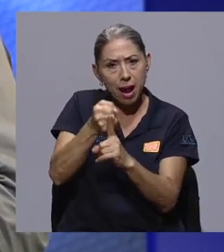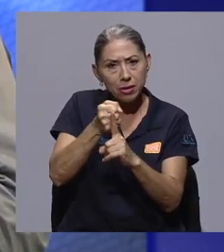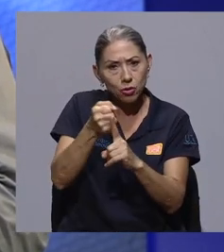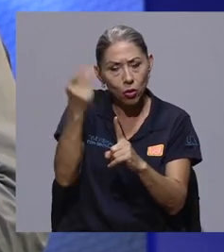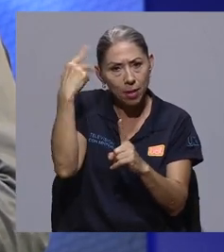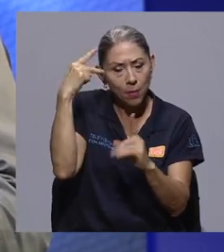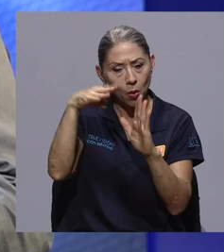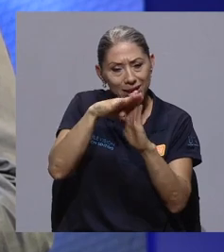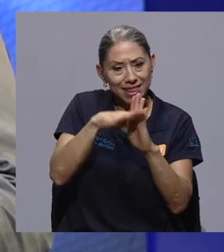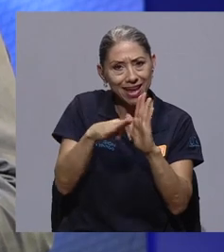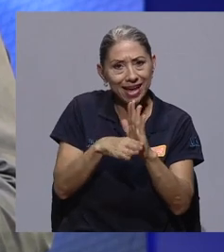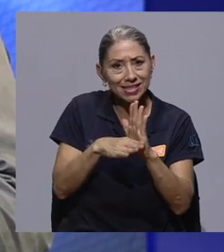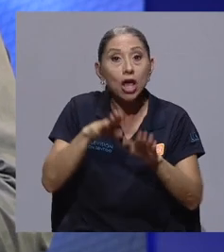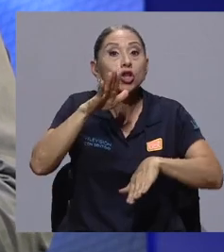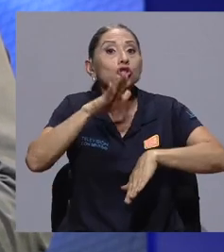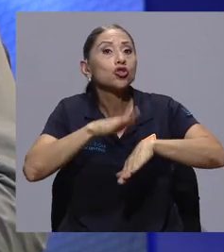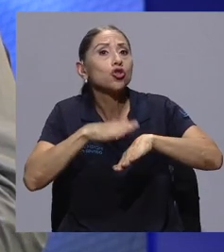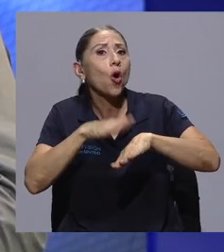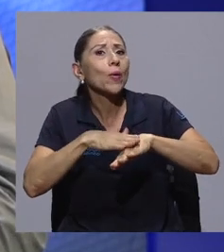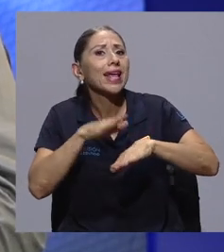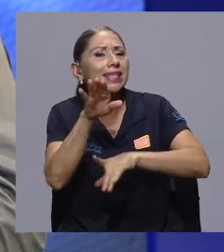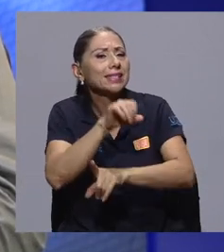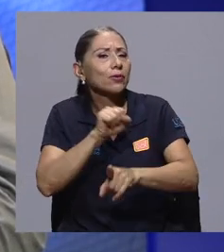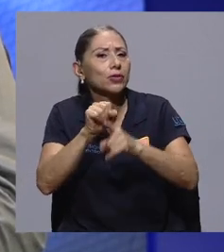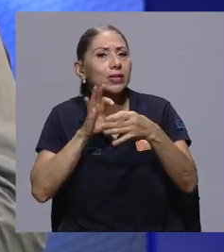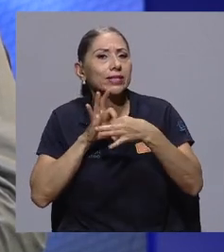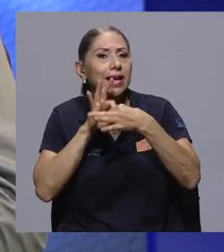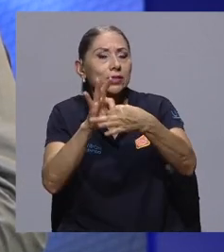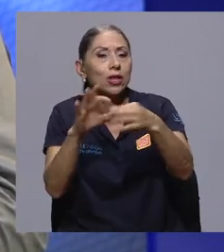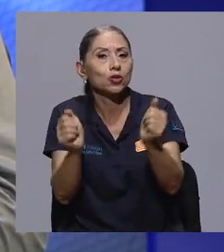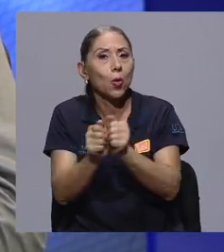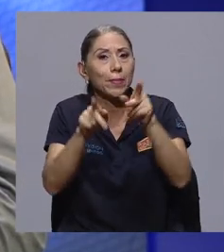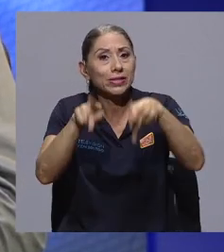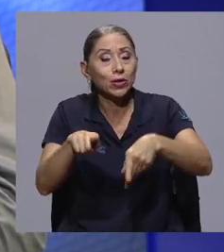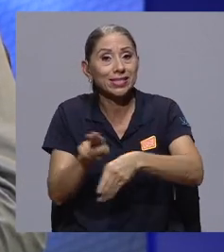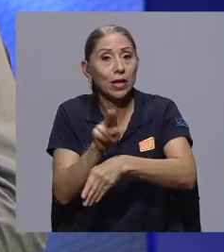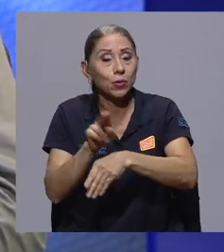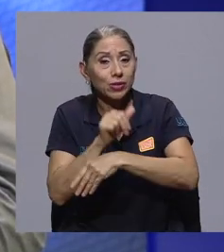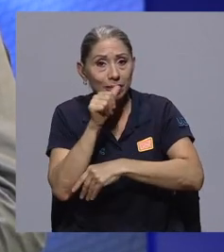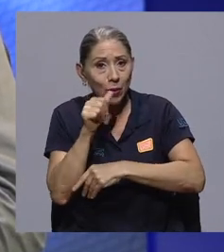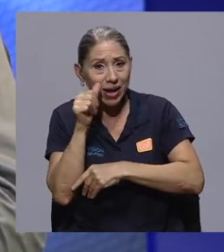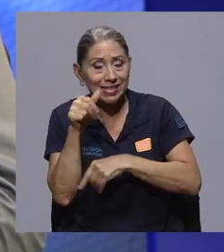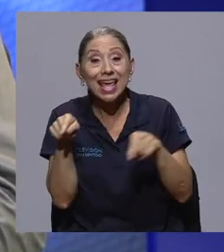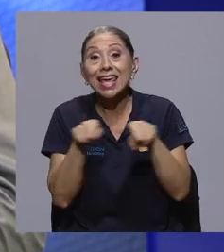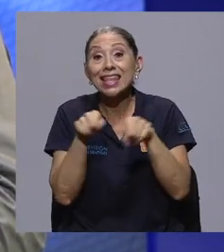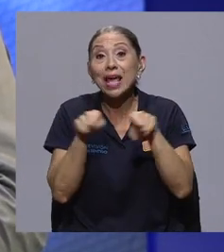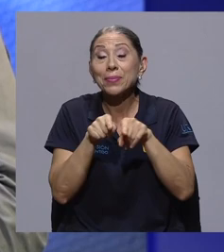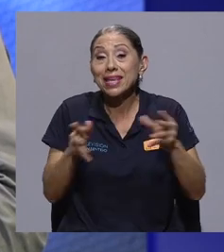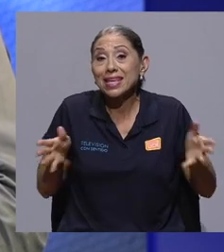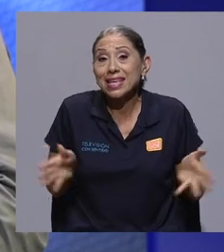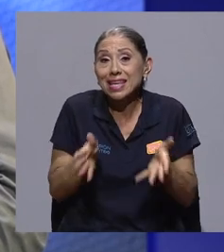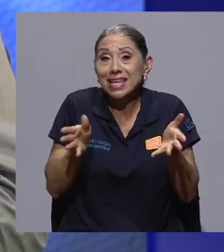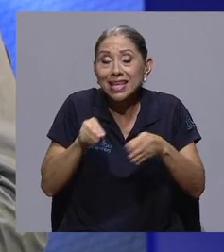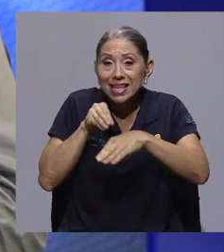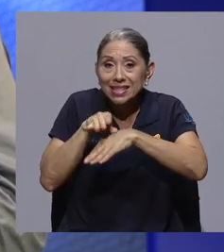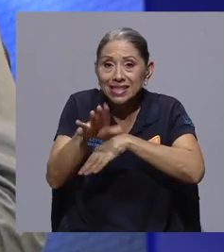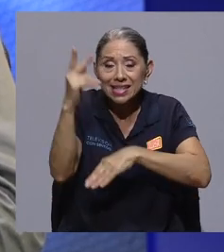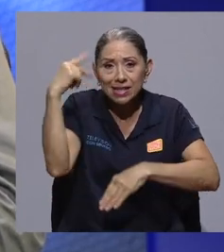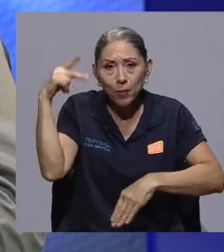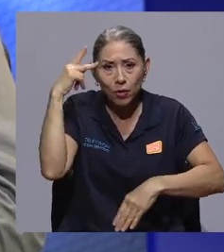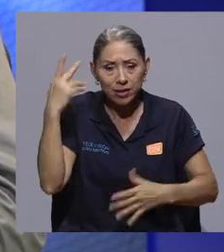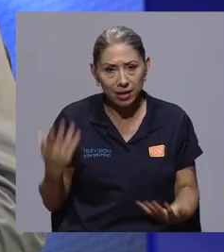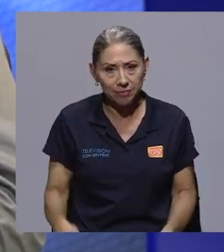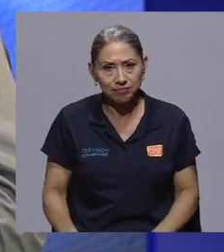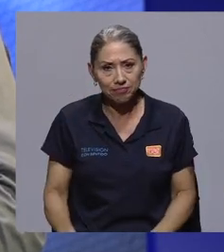impacto que tienen estas políticas, sobre los estigmas relacionados con las personas que usan drogas, por ejemplo, y hacemos procesos de incidencia política.